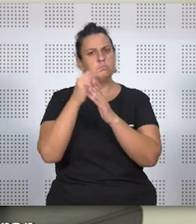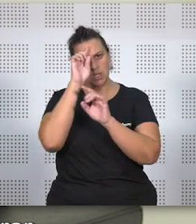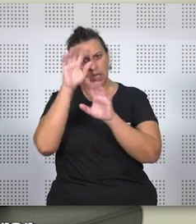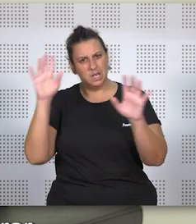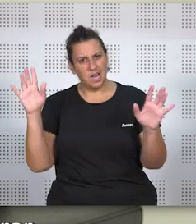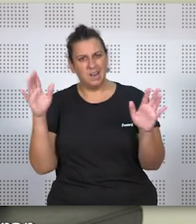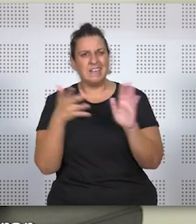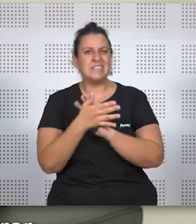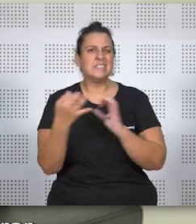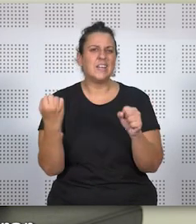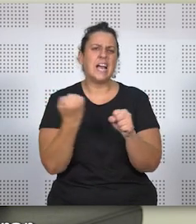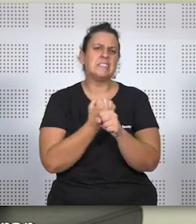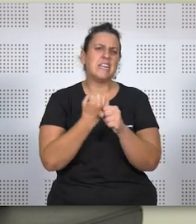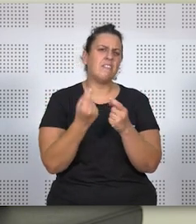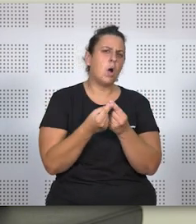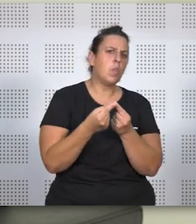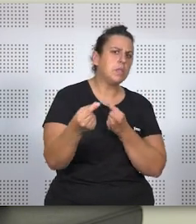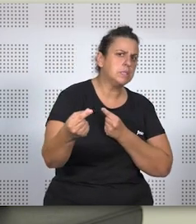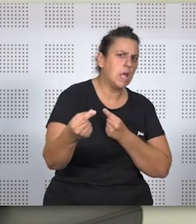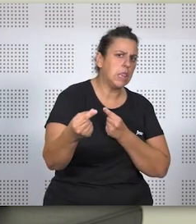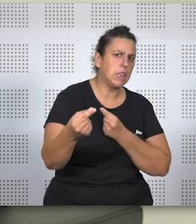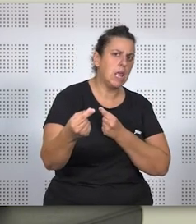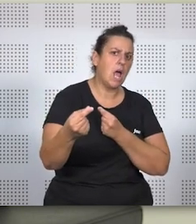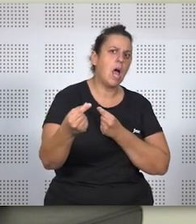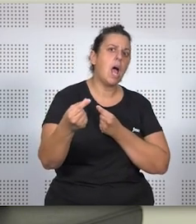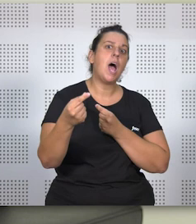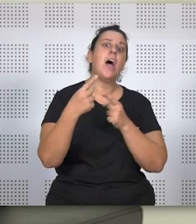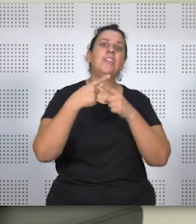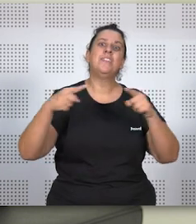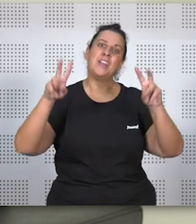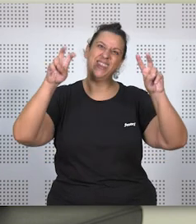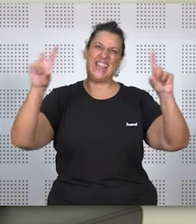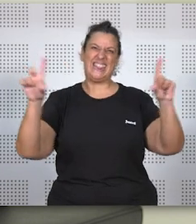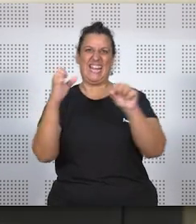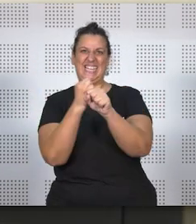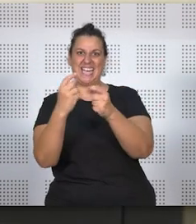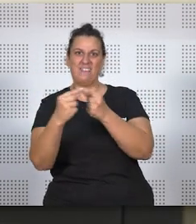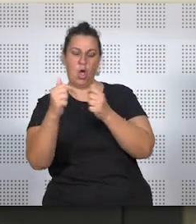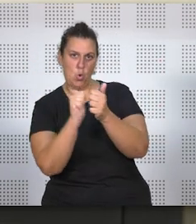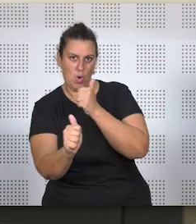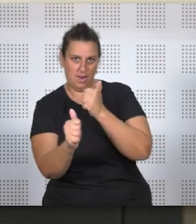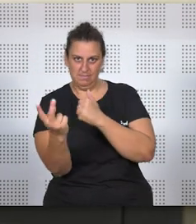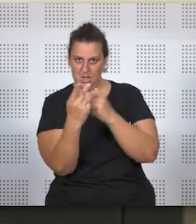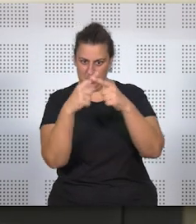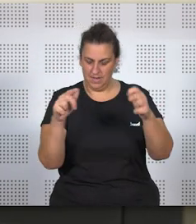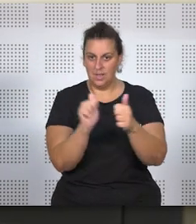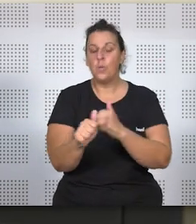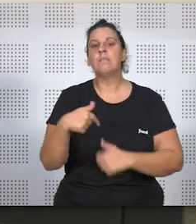puedes aclarar qué significa el trabajo a distancia y cuál es su diferencia con el teletrabajo. Es una muy buena pregunta para